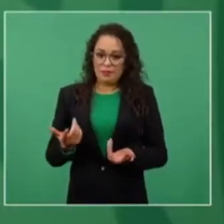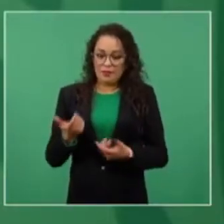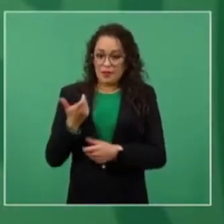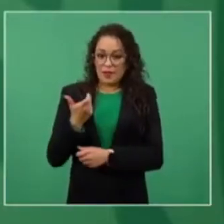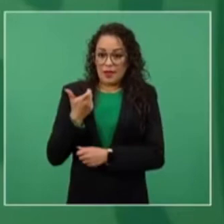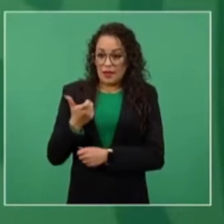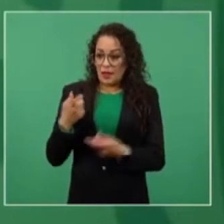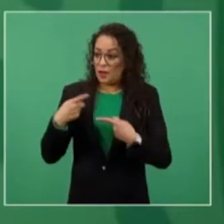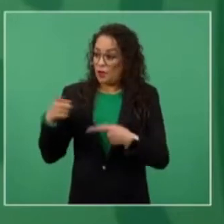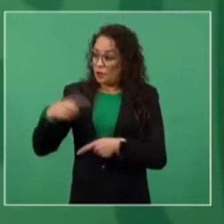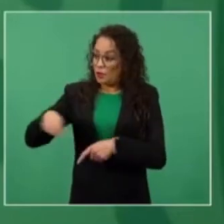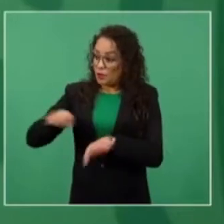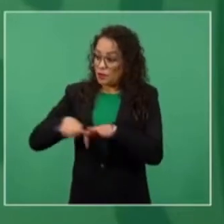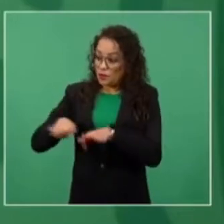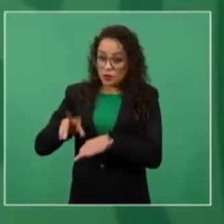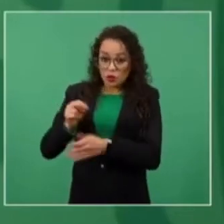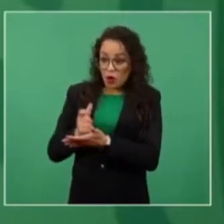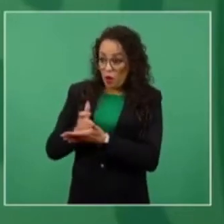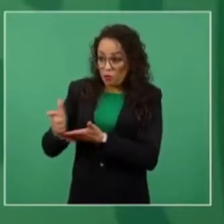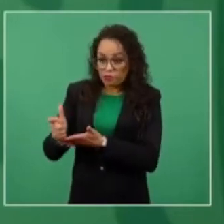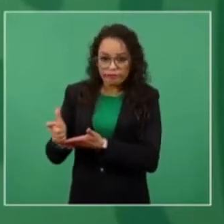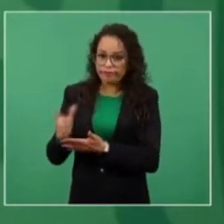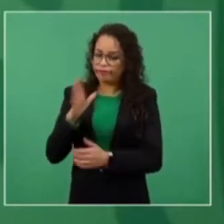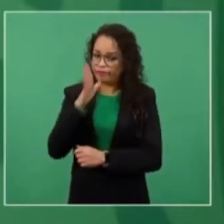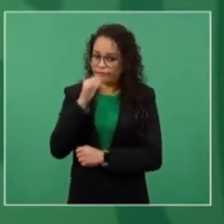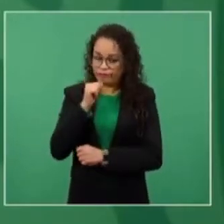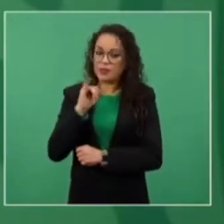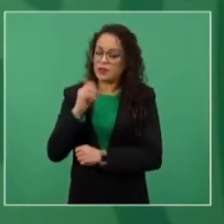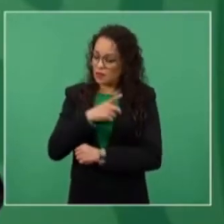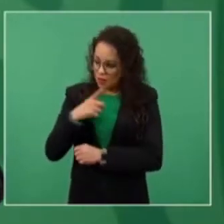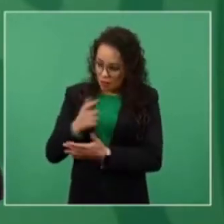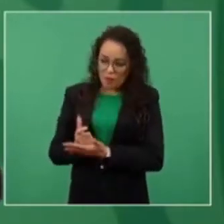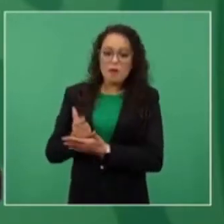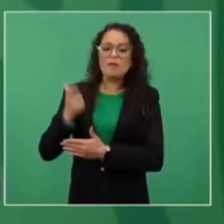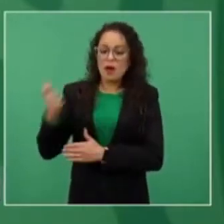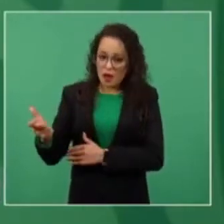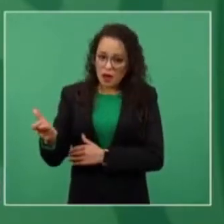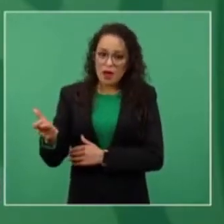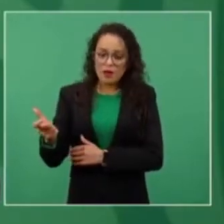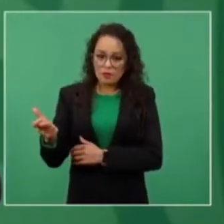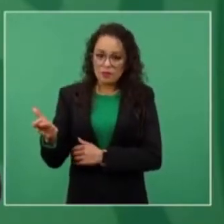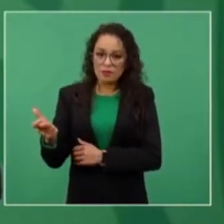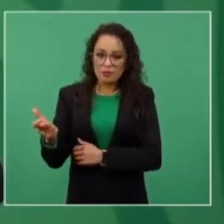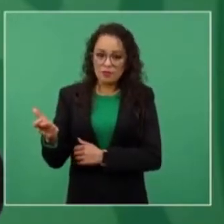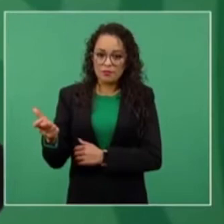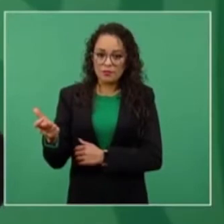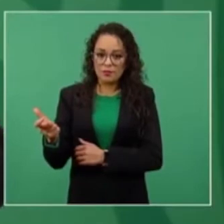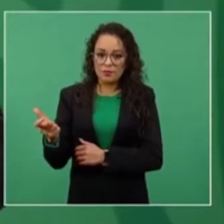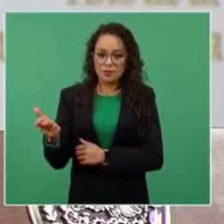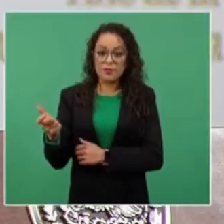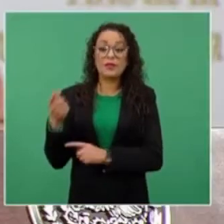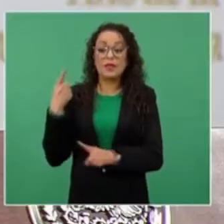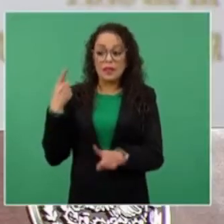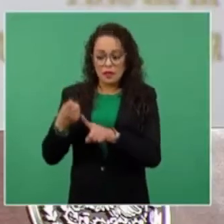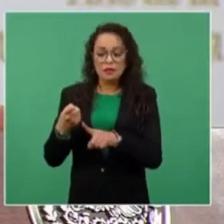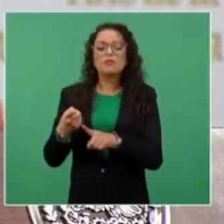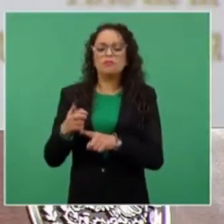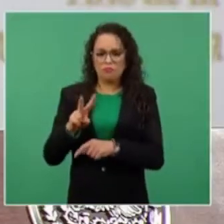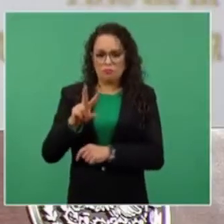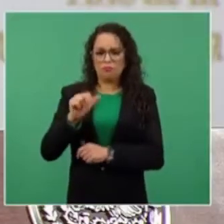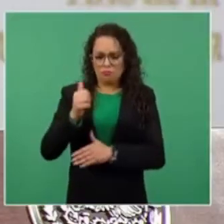a un trabajador. Entonces, en ese caso vamos saliendo